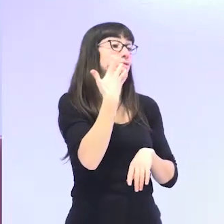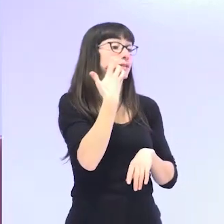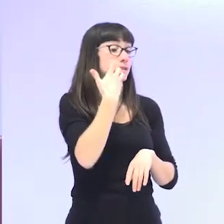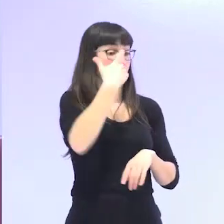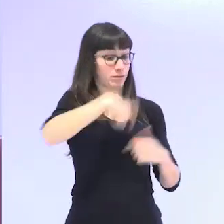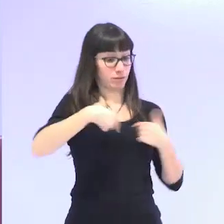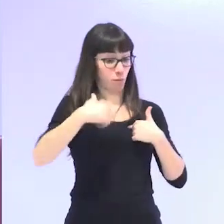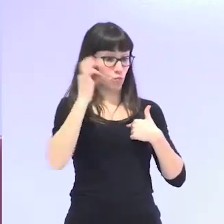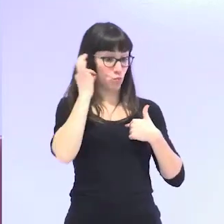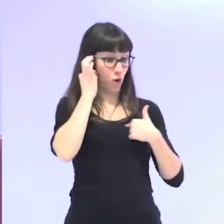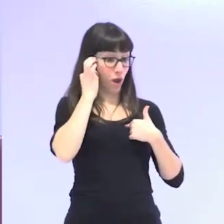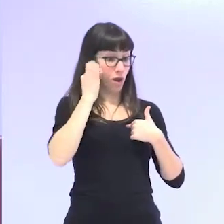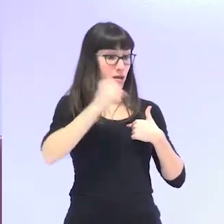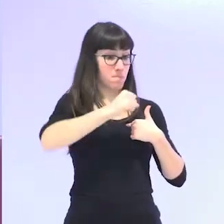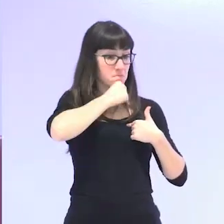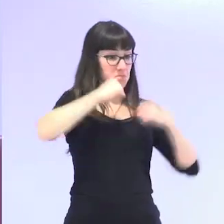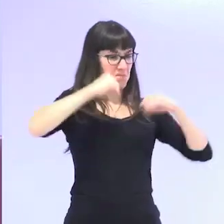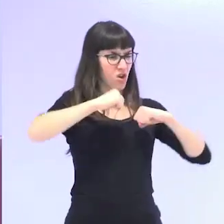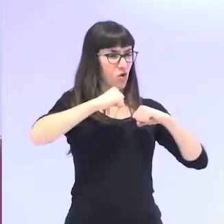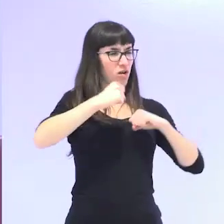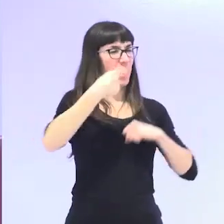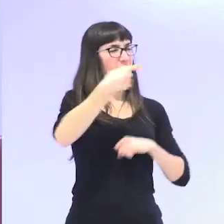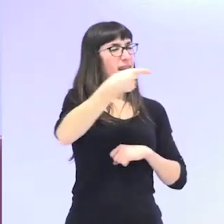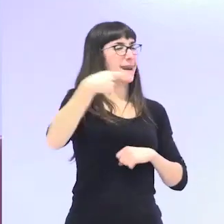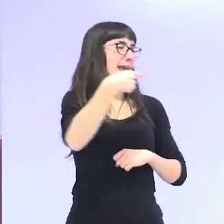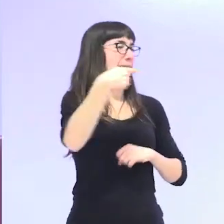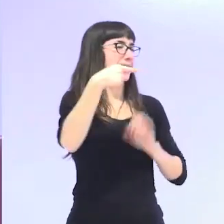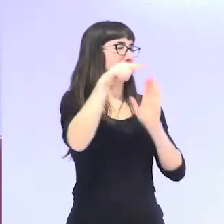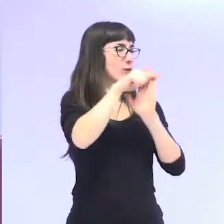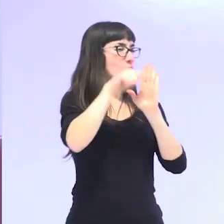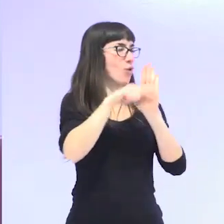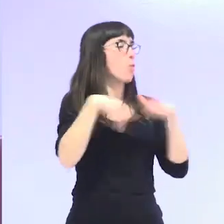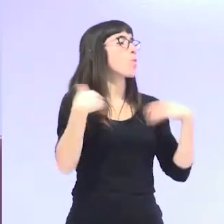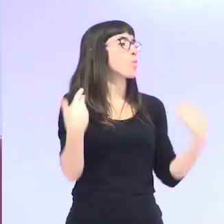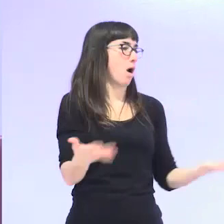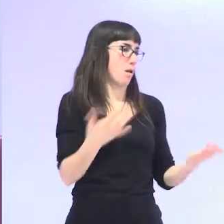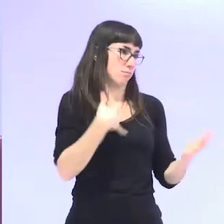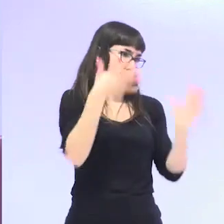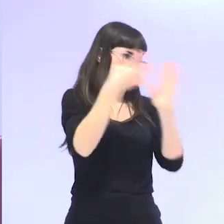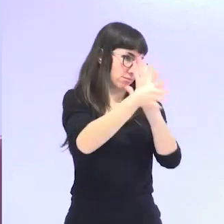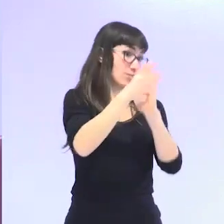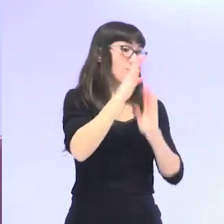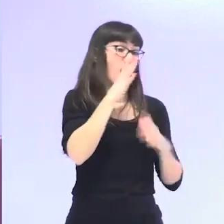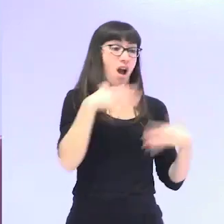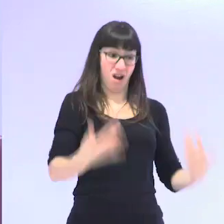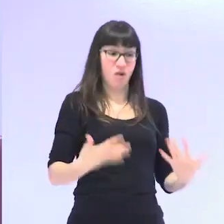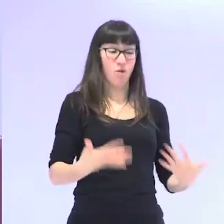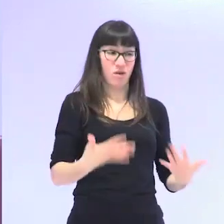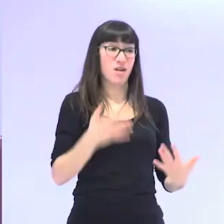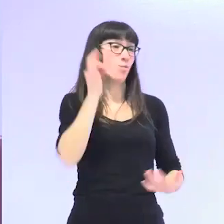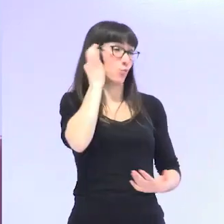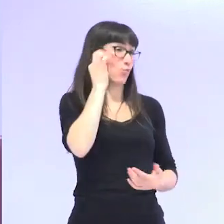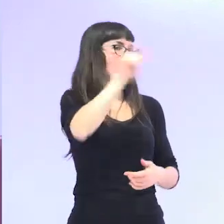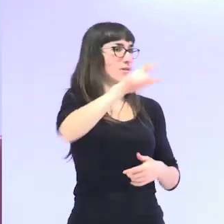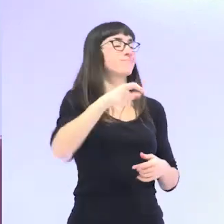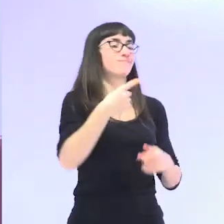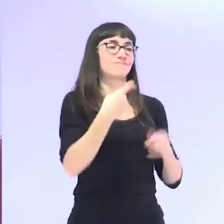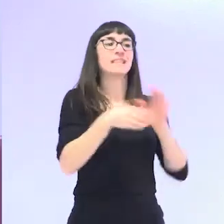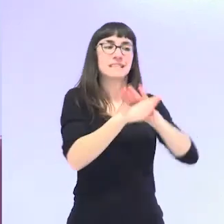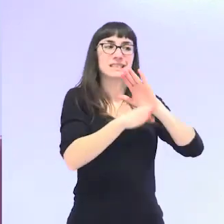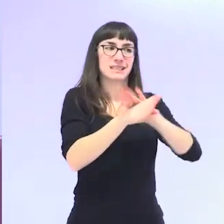siendo mujer, porque evidentemente todavía a fecha de hoy sigue las mujeres teniendo una serie de problemas y carencias.